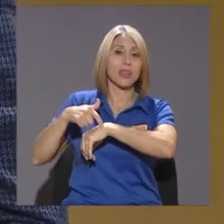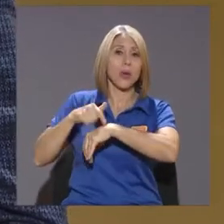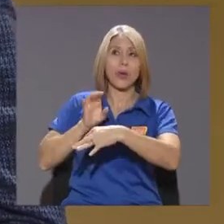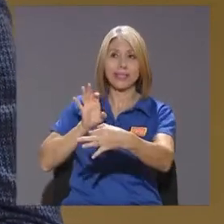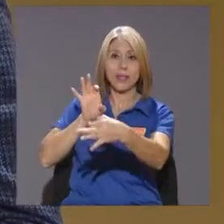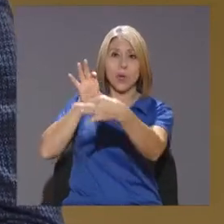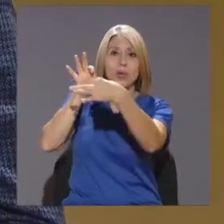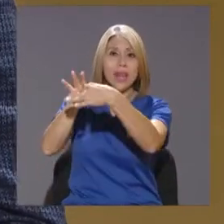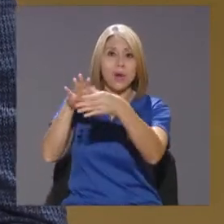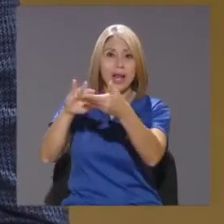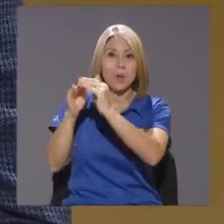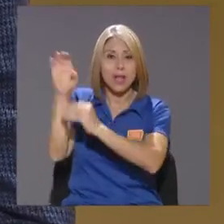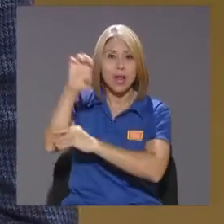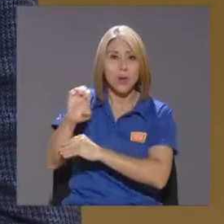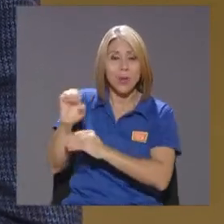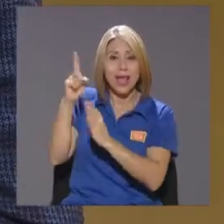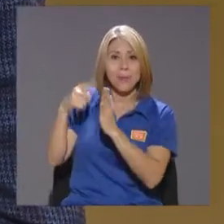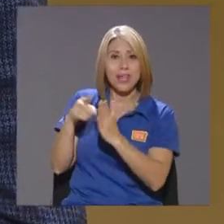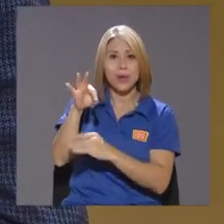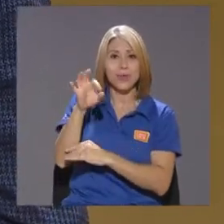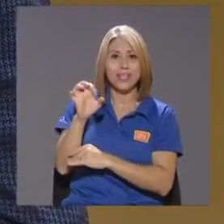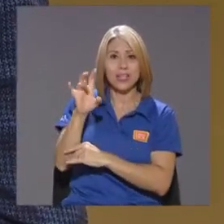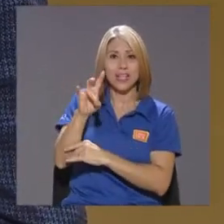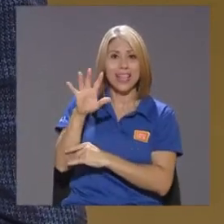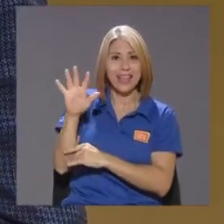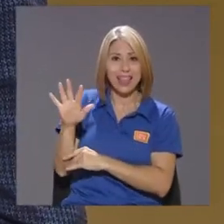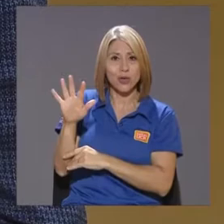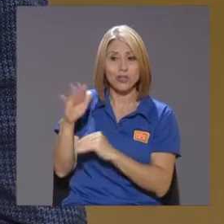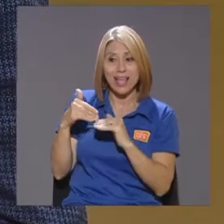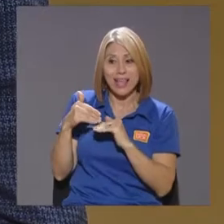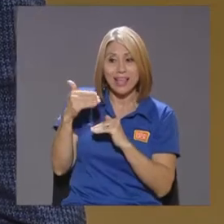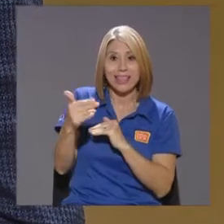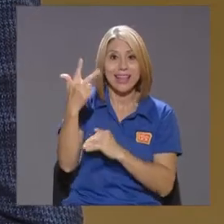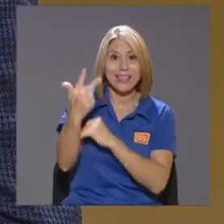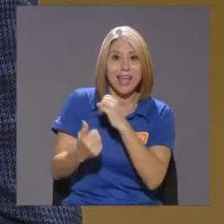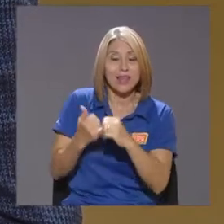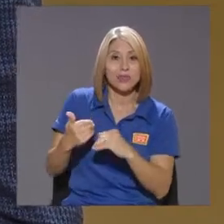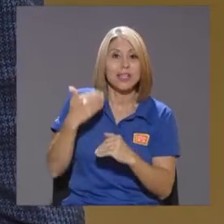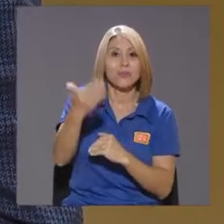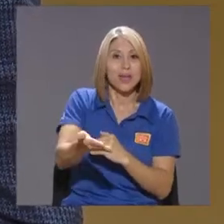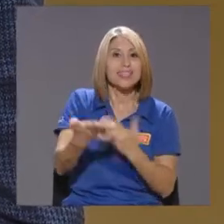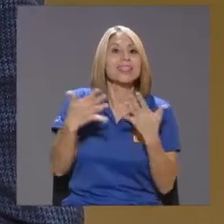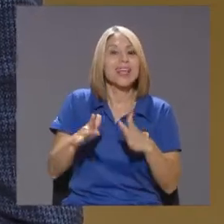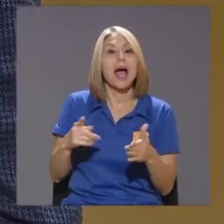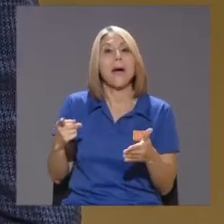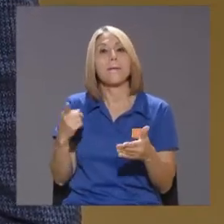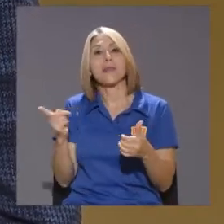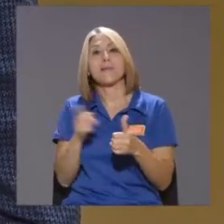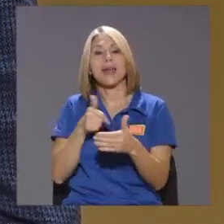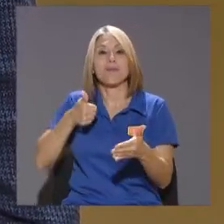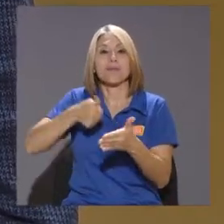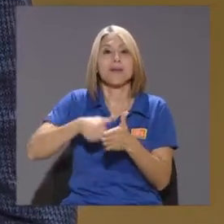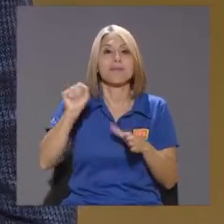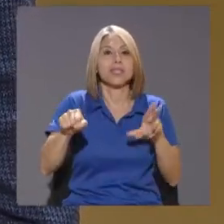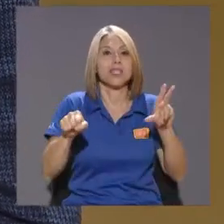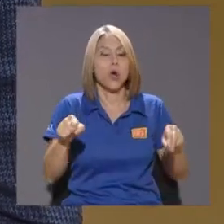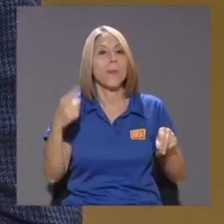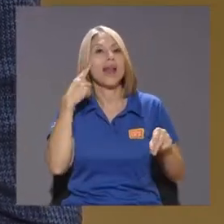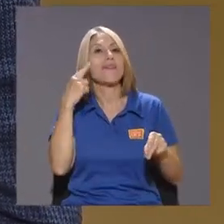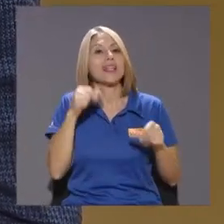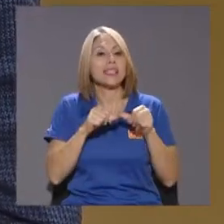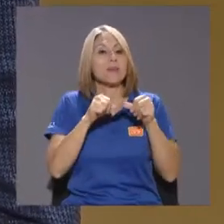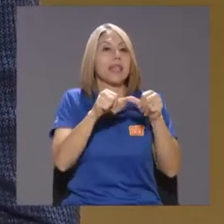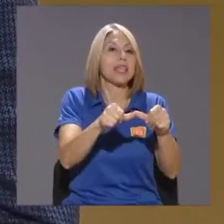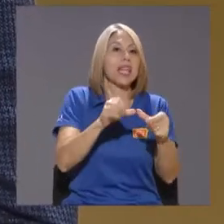1932 Ya en 1935 habían tenido el primer refrendo A ver si se mantenían o no Como parte de la Comunidad Como Hay que